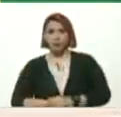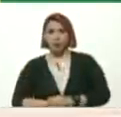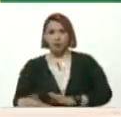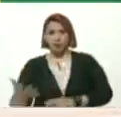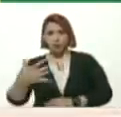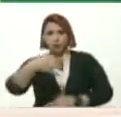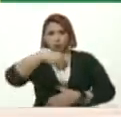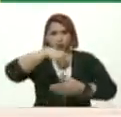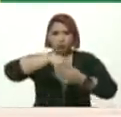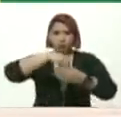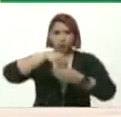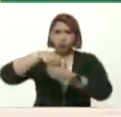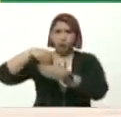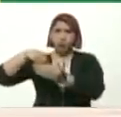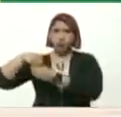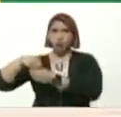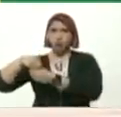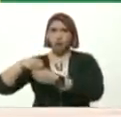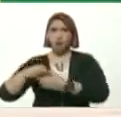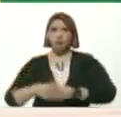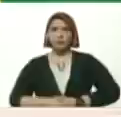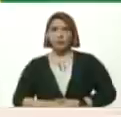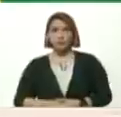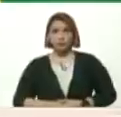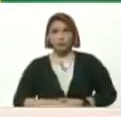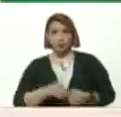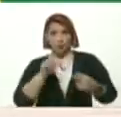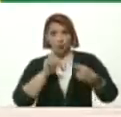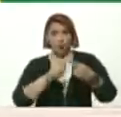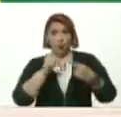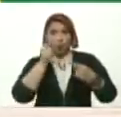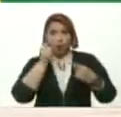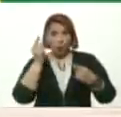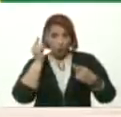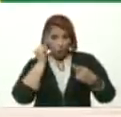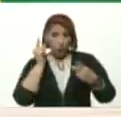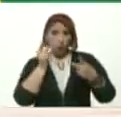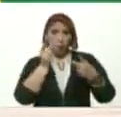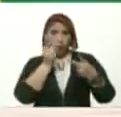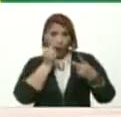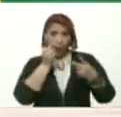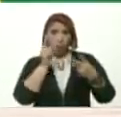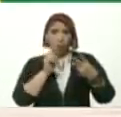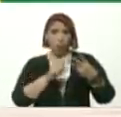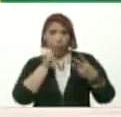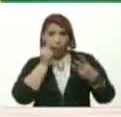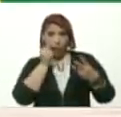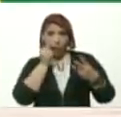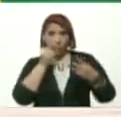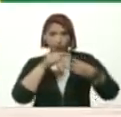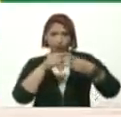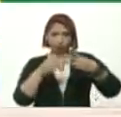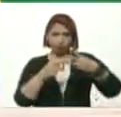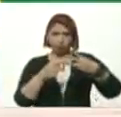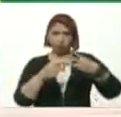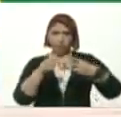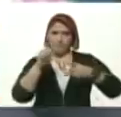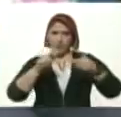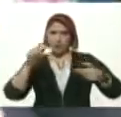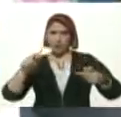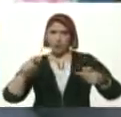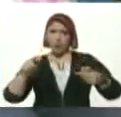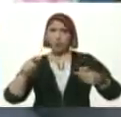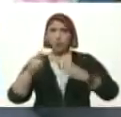Rosángel Orozco Henry Regna Y Lenín Moreno Rosángel Te Felicito